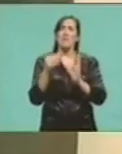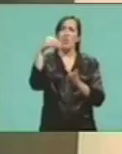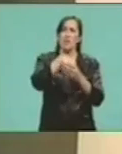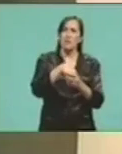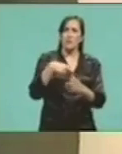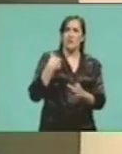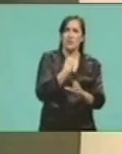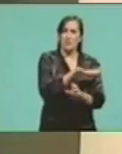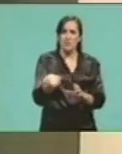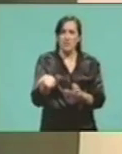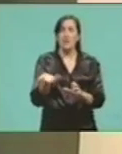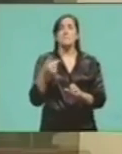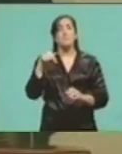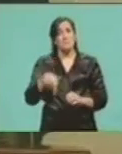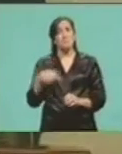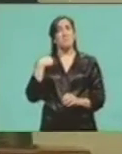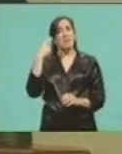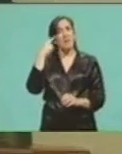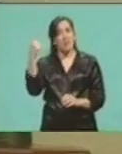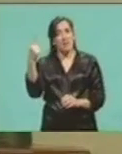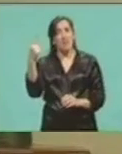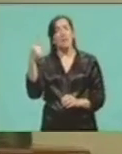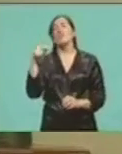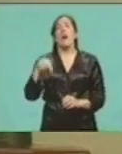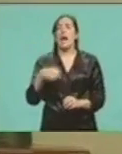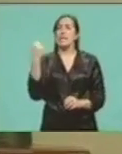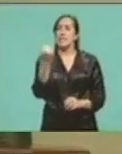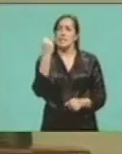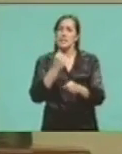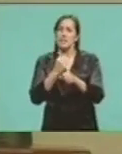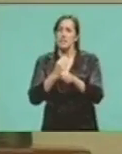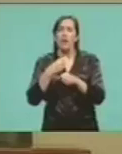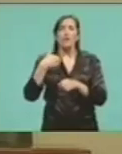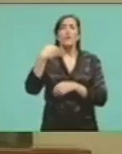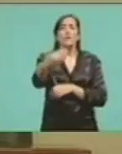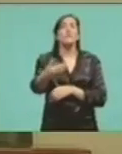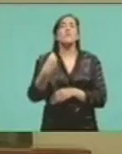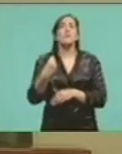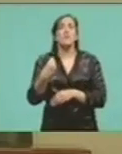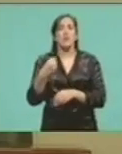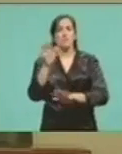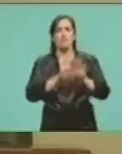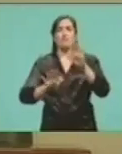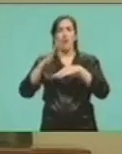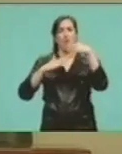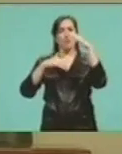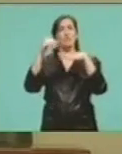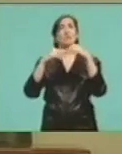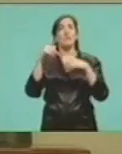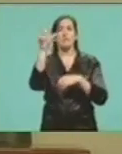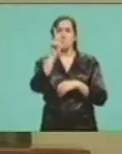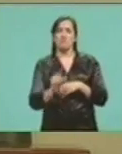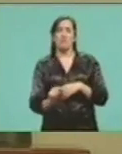y ahora lo que creo que es el desafío de la etapa, construir una región fuerte,